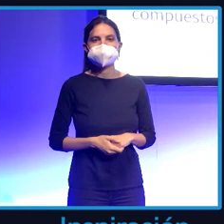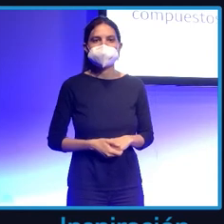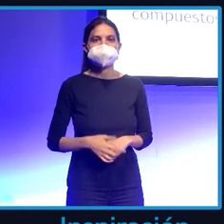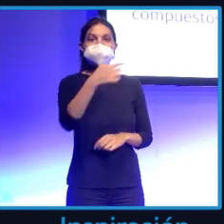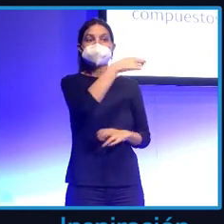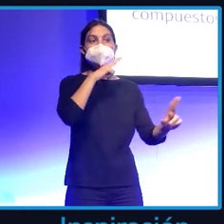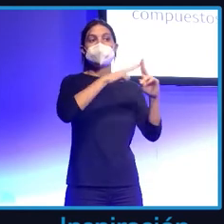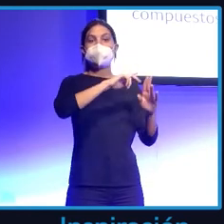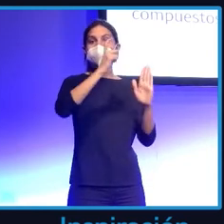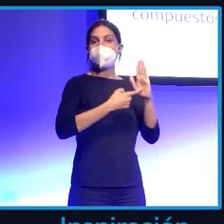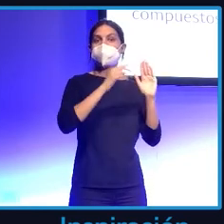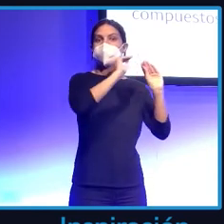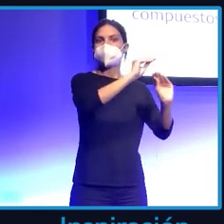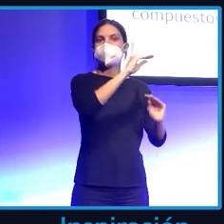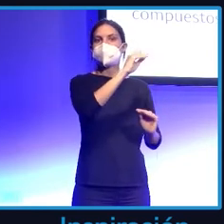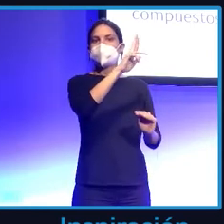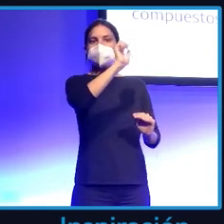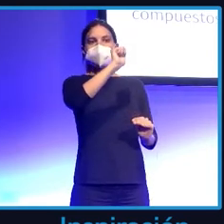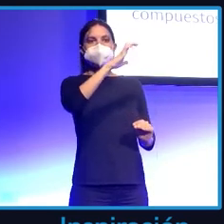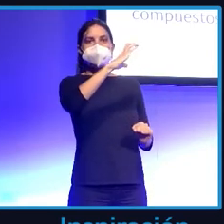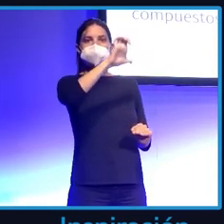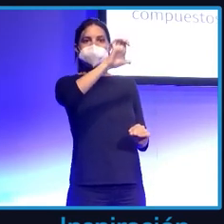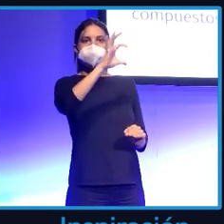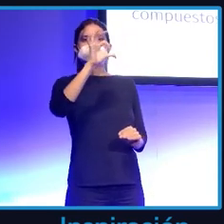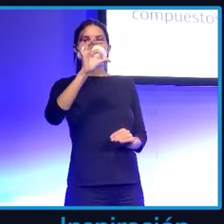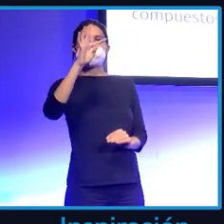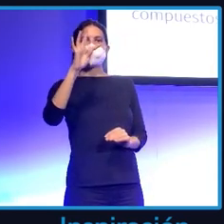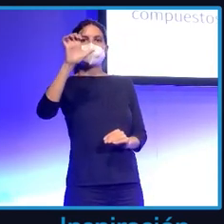Su nombre completo es Craig Steven Wright.